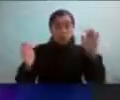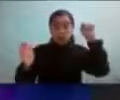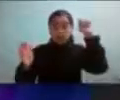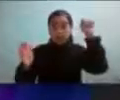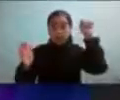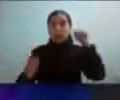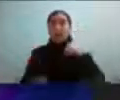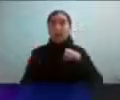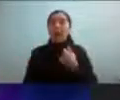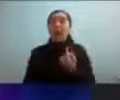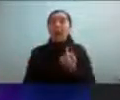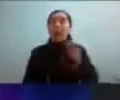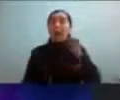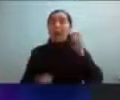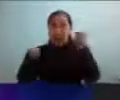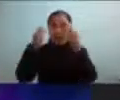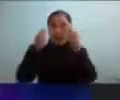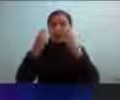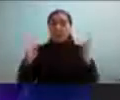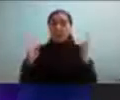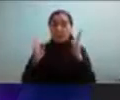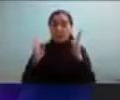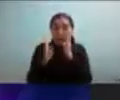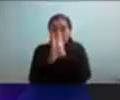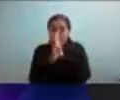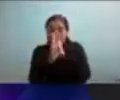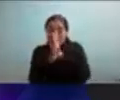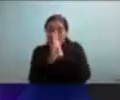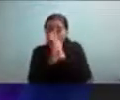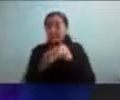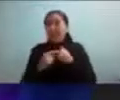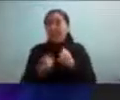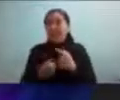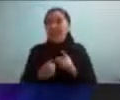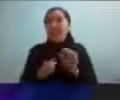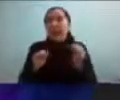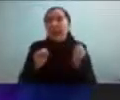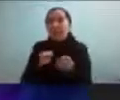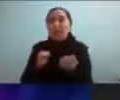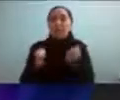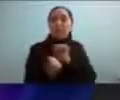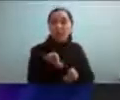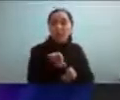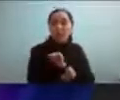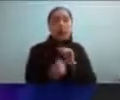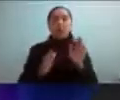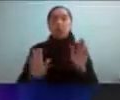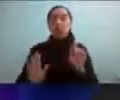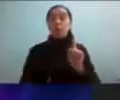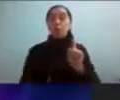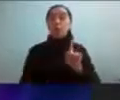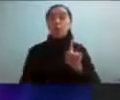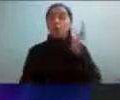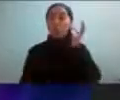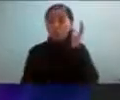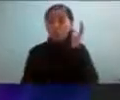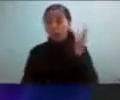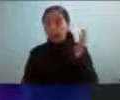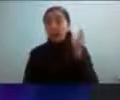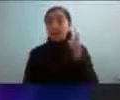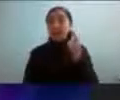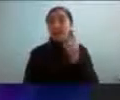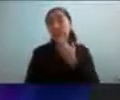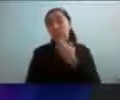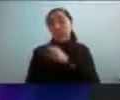a sobreadaptarse y a camuflar sus síntomas de forma intencional esto no es común únicamente a las mujeres es algo que pasa en muchas